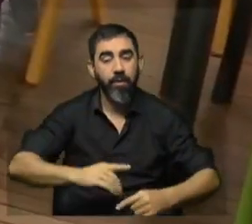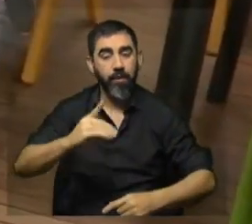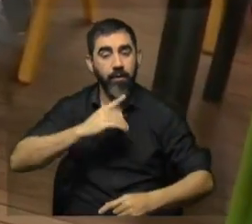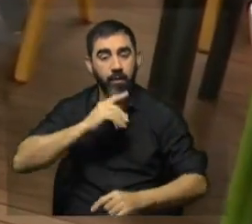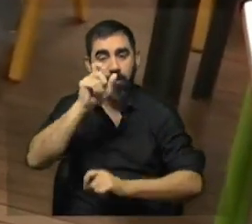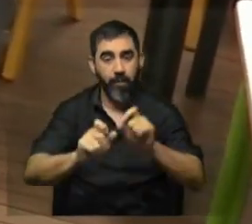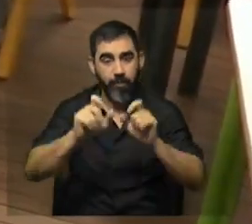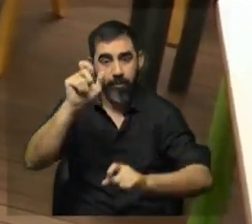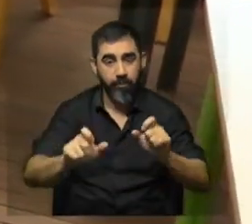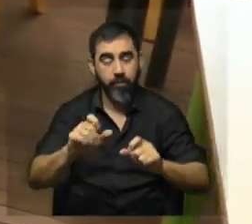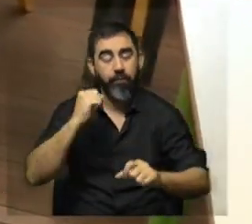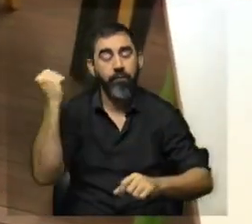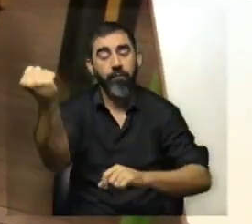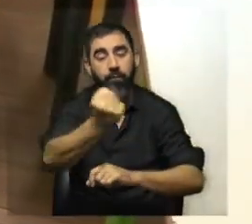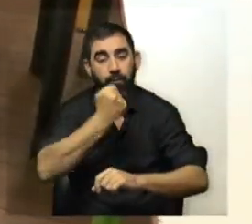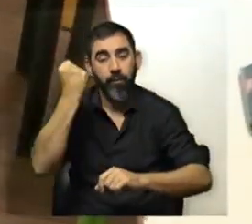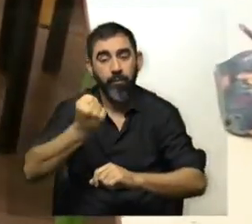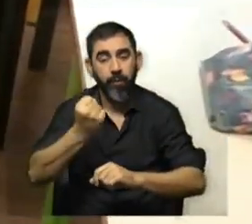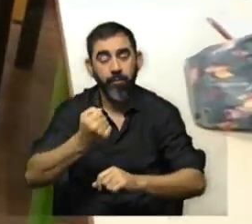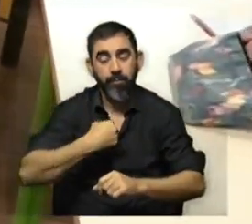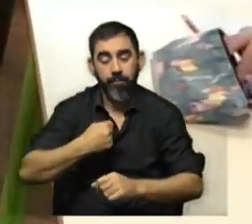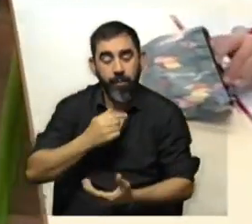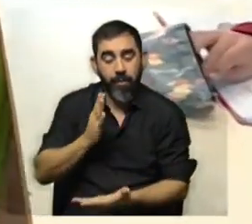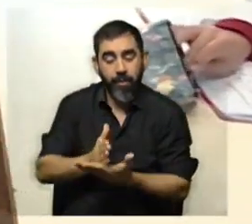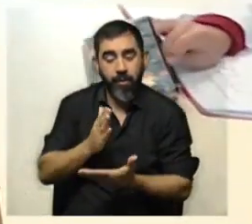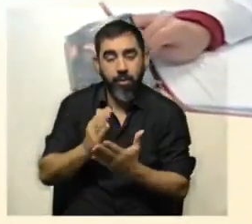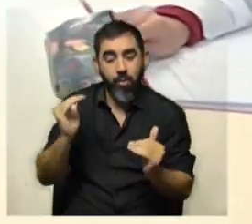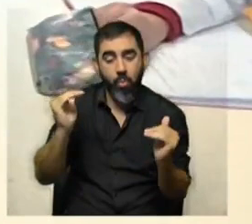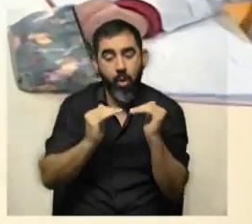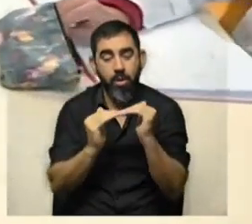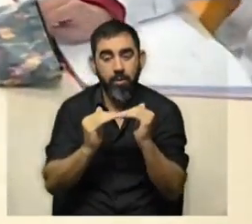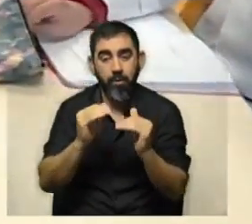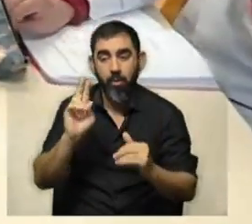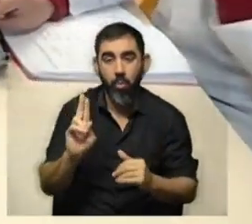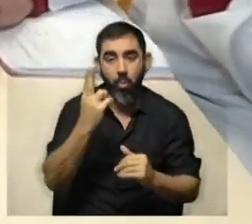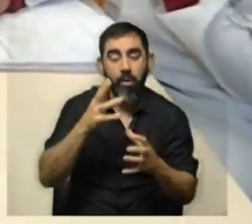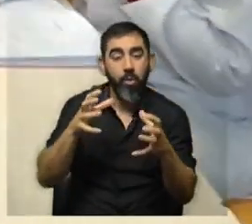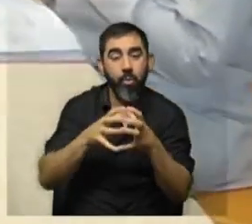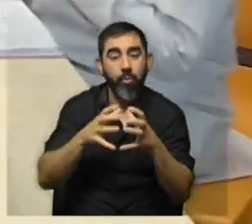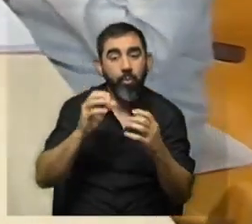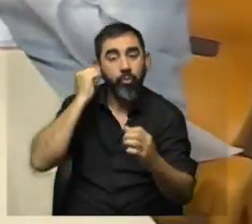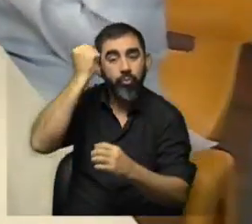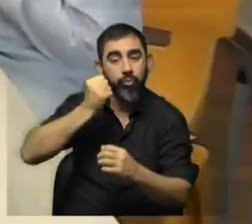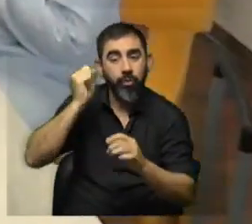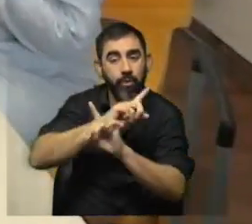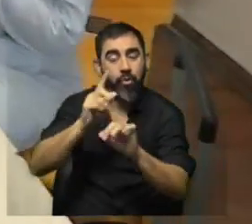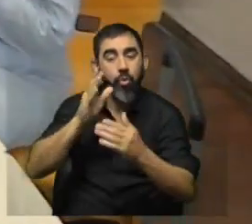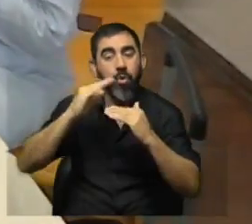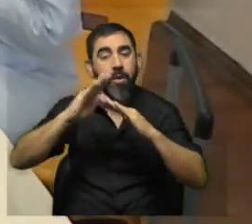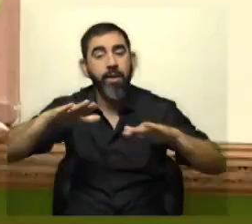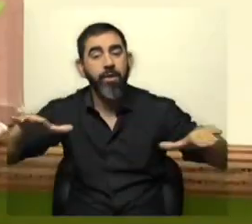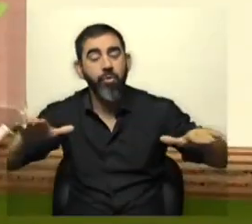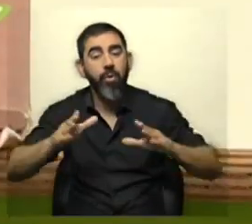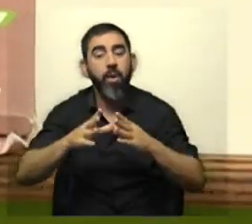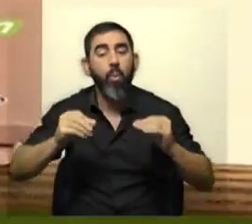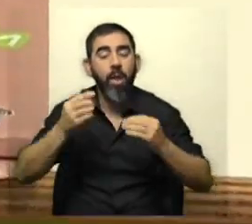todas las personas y es fundamental para que ejerzan sus derechos en condiciones de igualdad. En nuestro país, colectivos aspiran a que no ingresen más niños y niñas a